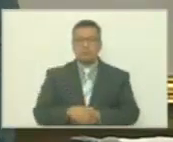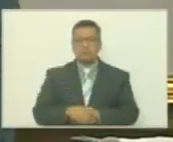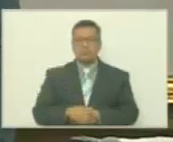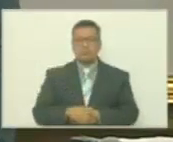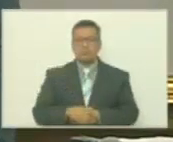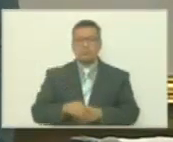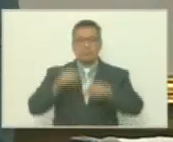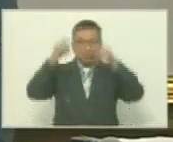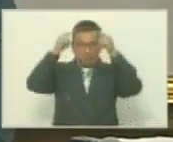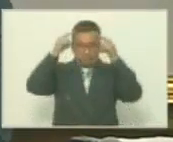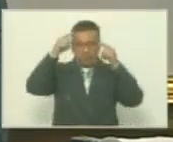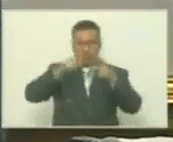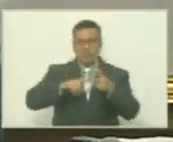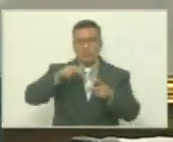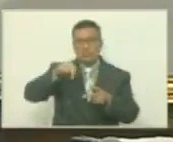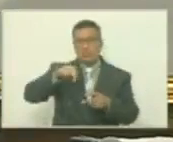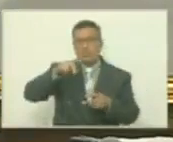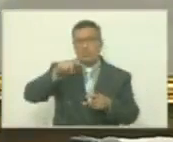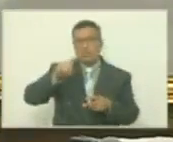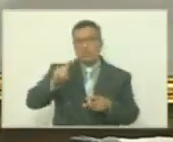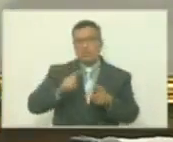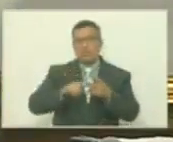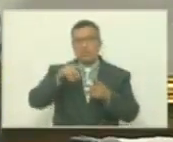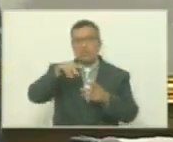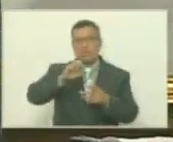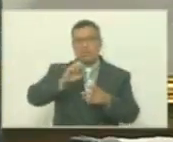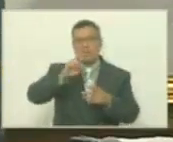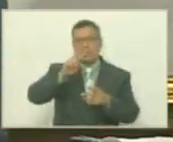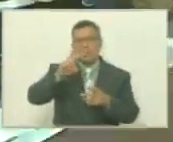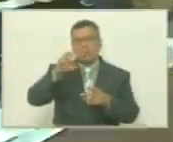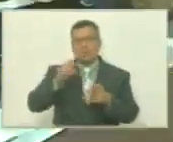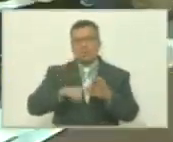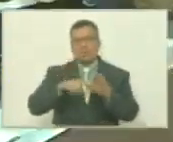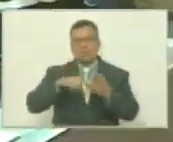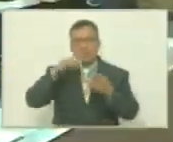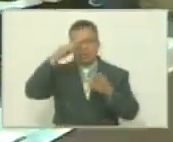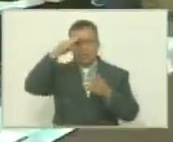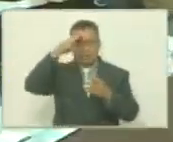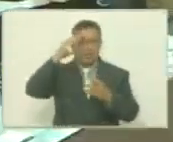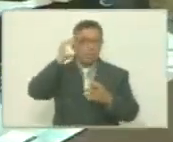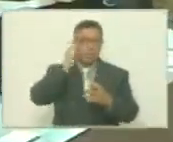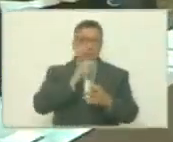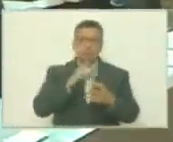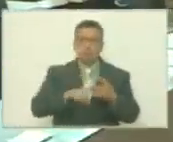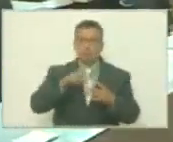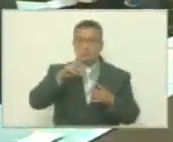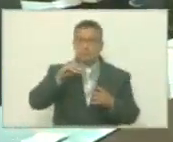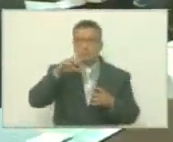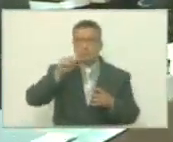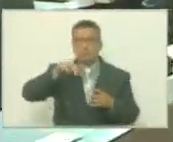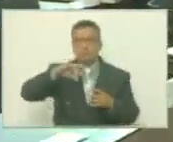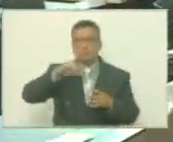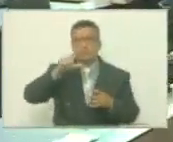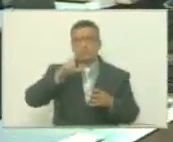de Hugo Chávez Néstor Kirchner Evo Morales Fidel Castro Daniel Ortega